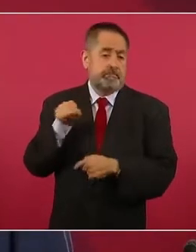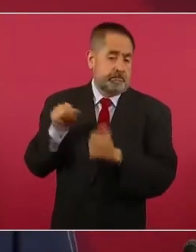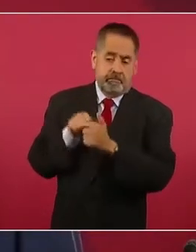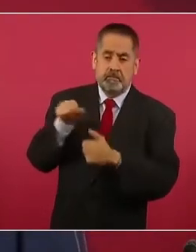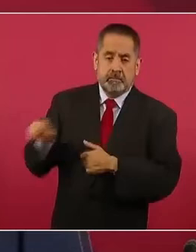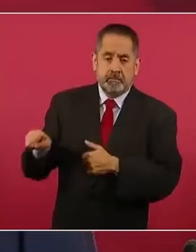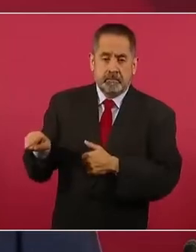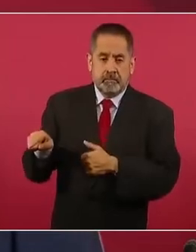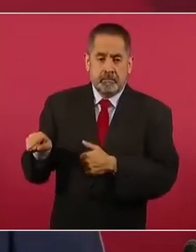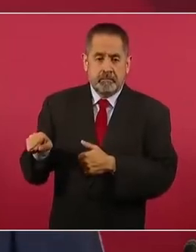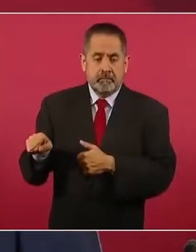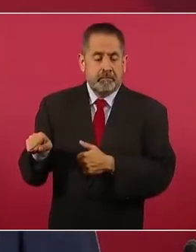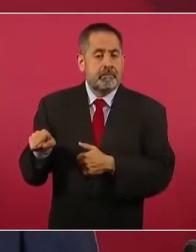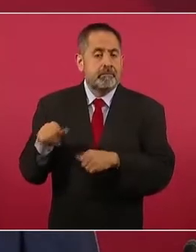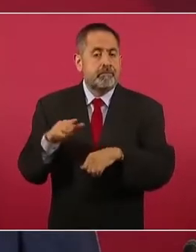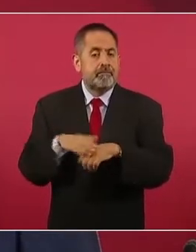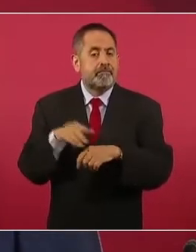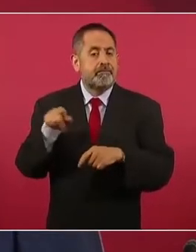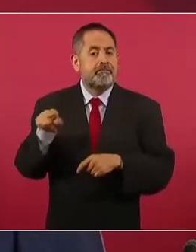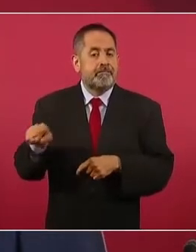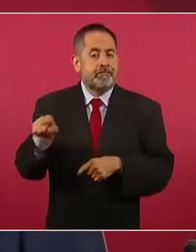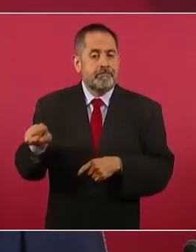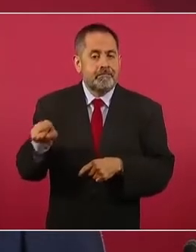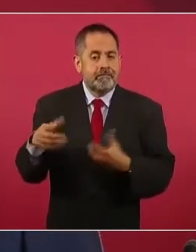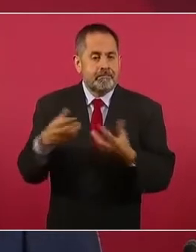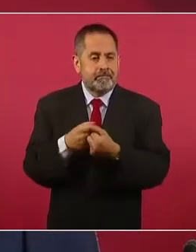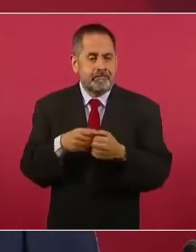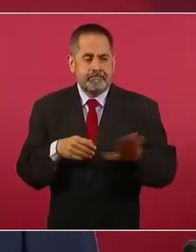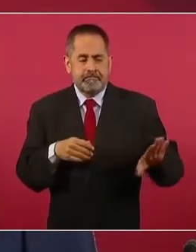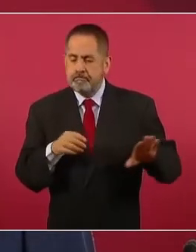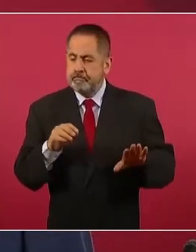por el lado de la izquierda,